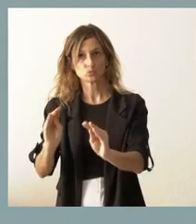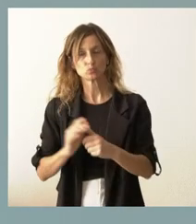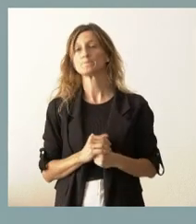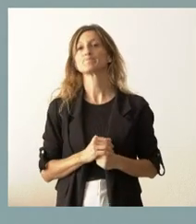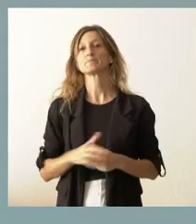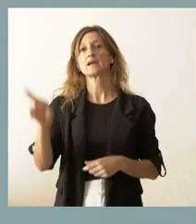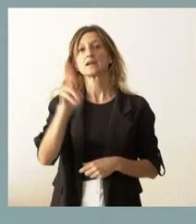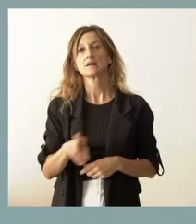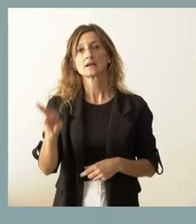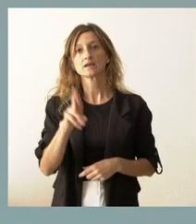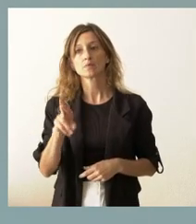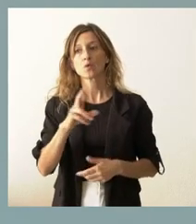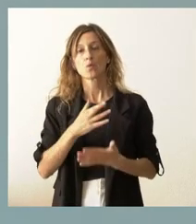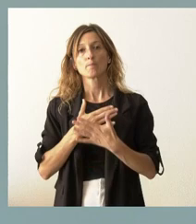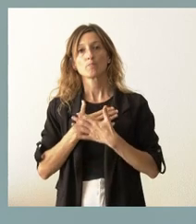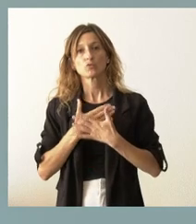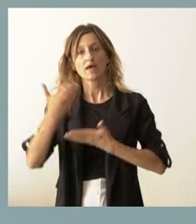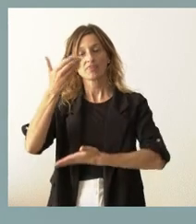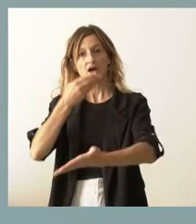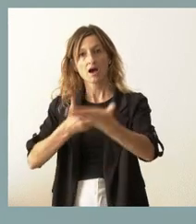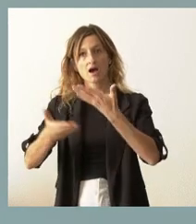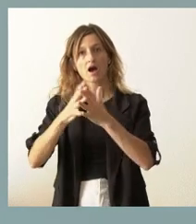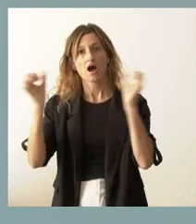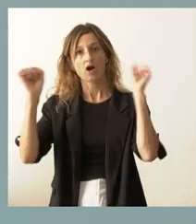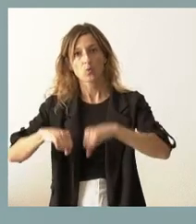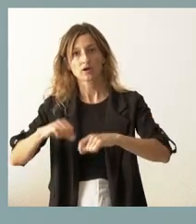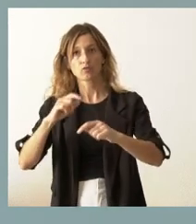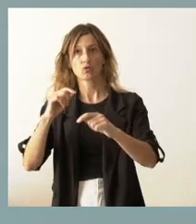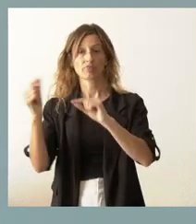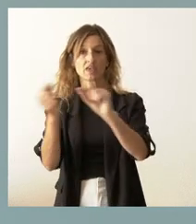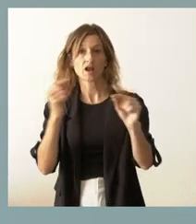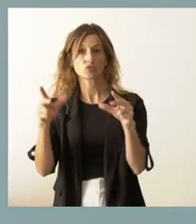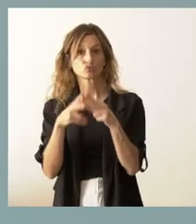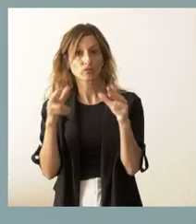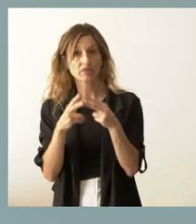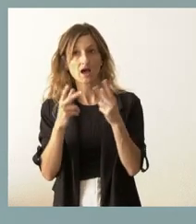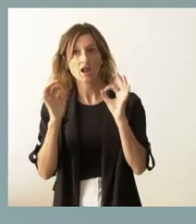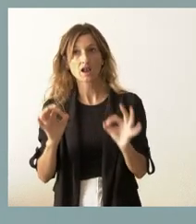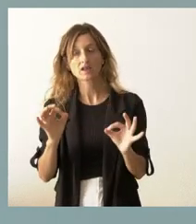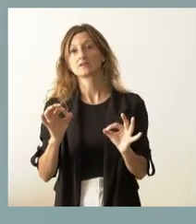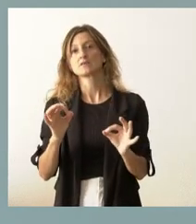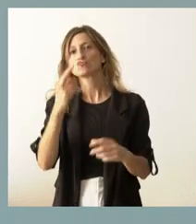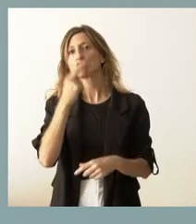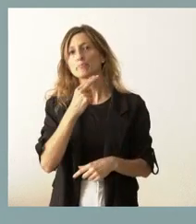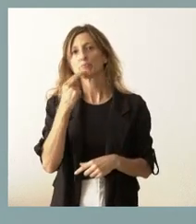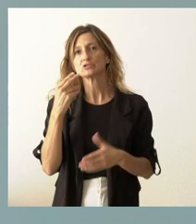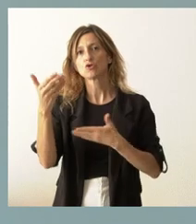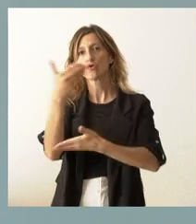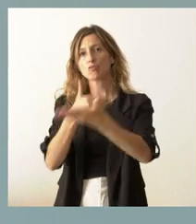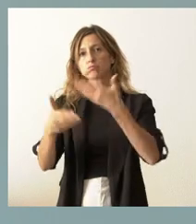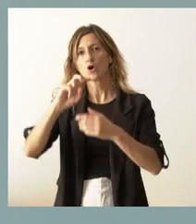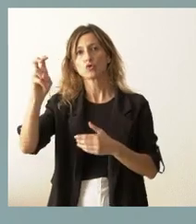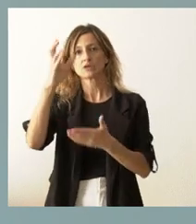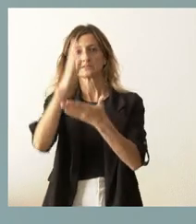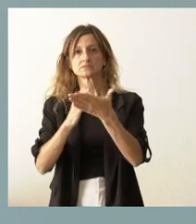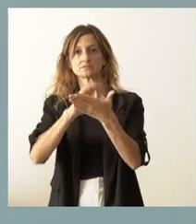reiteramos nuestra voluntad de llegar a acuerdos en el ámbito del diálogo social y estamos claramente comprometidos con la coordinación con otras comunidades